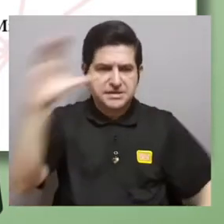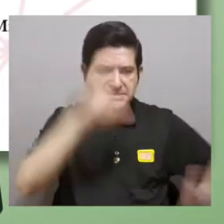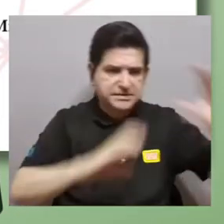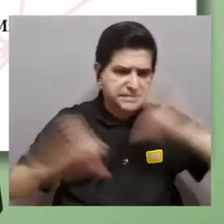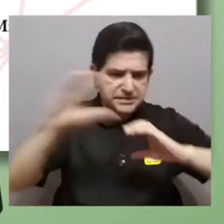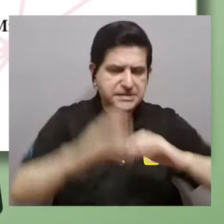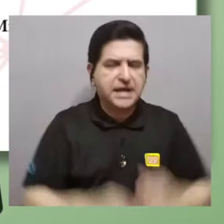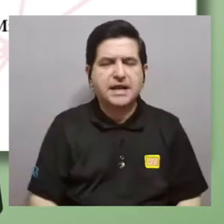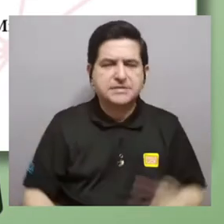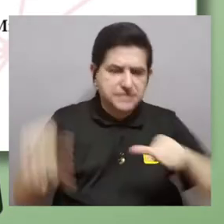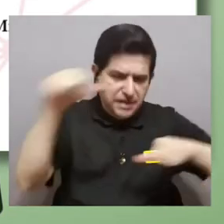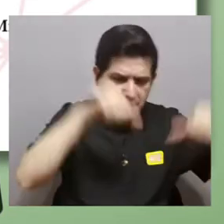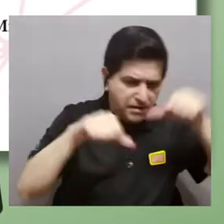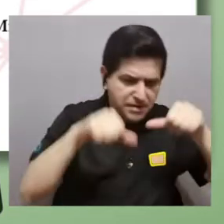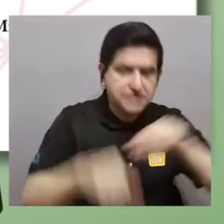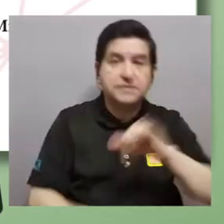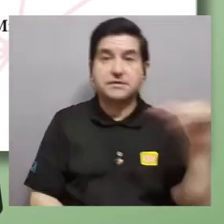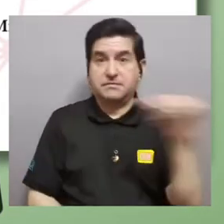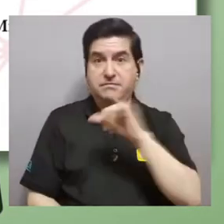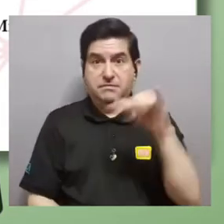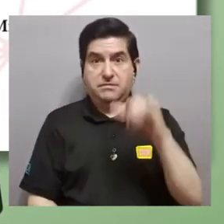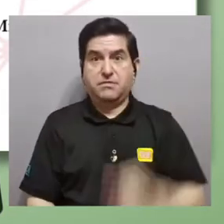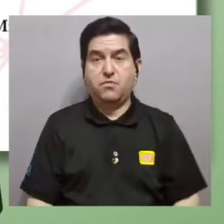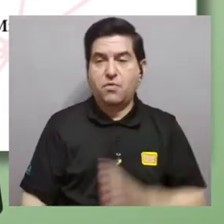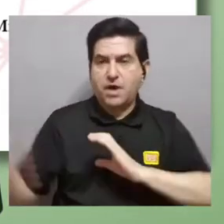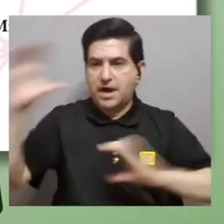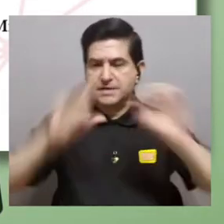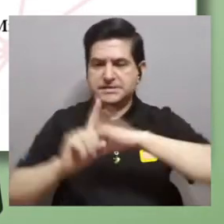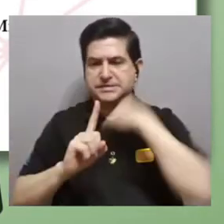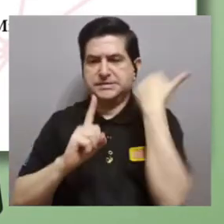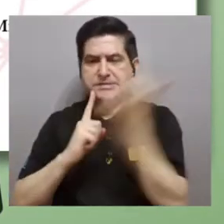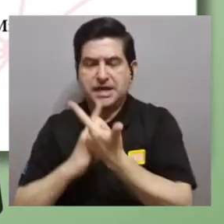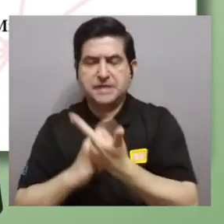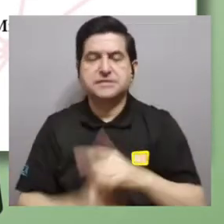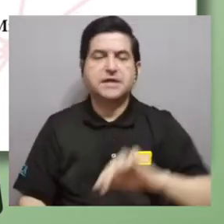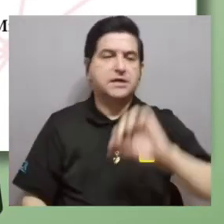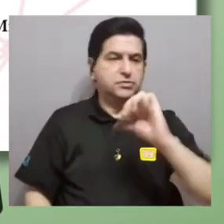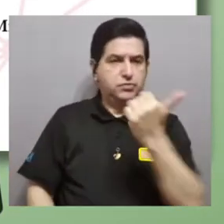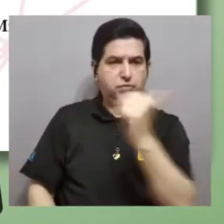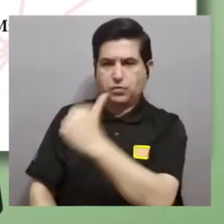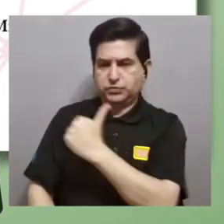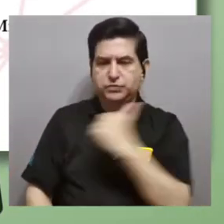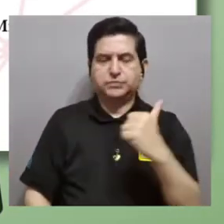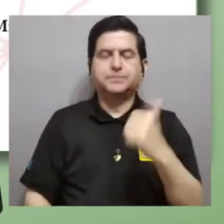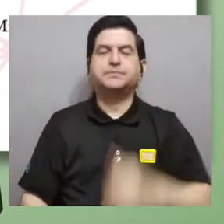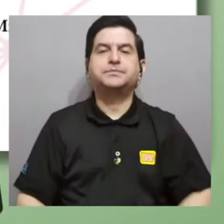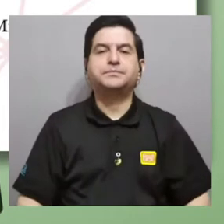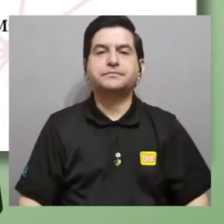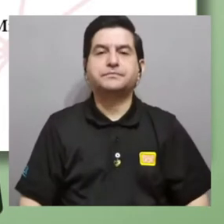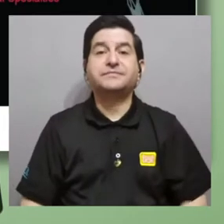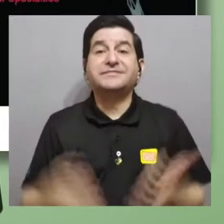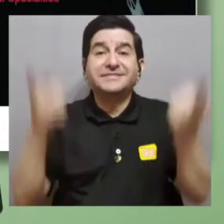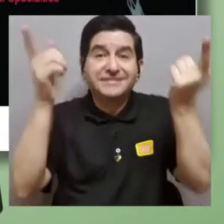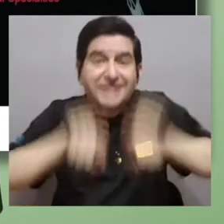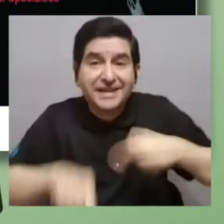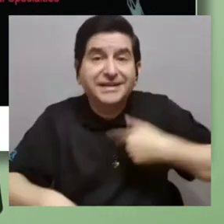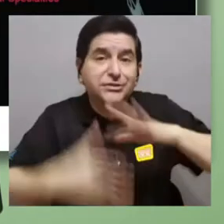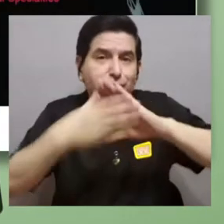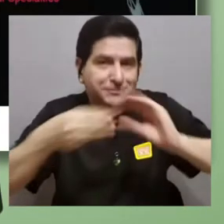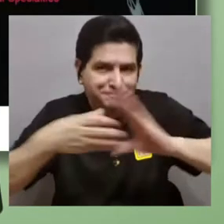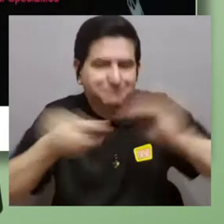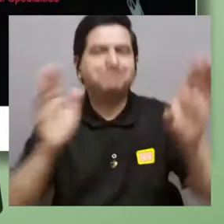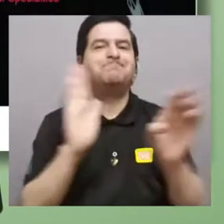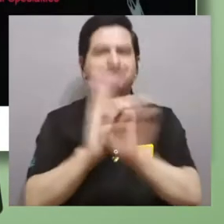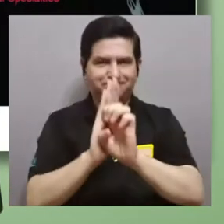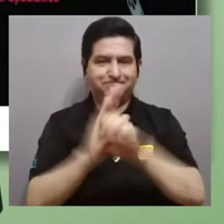solamente de las ciencias experimentales, sino también de las ciencias sociales y afines. De